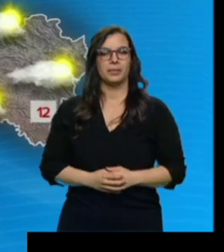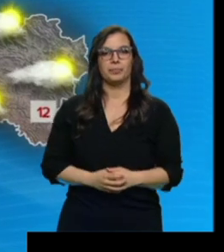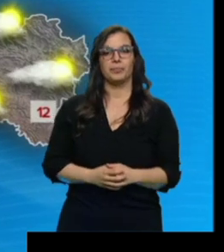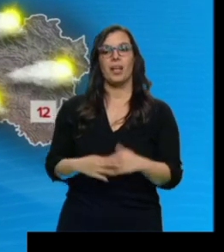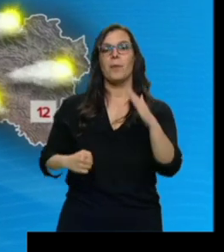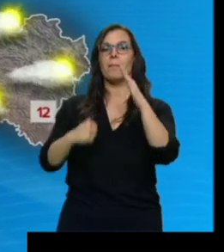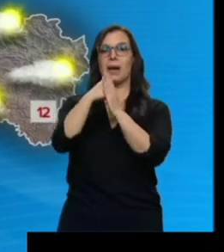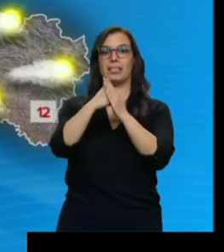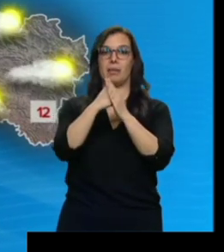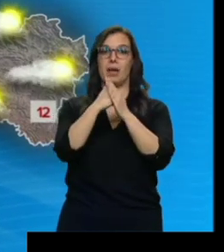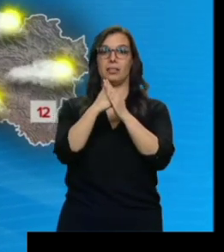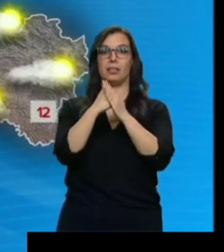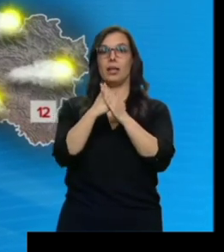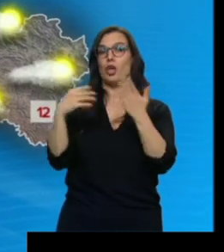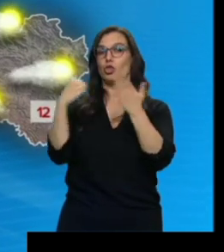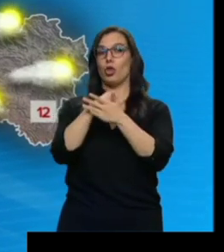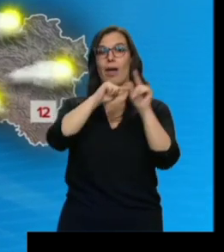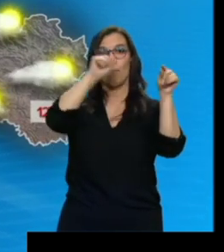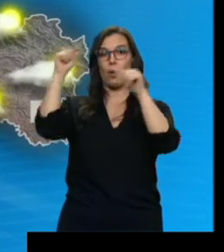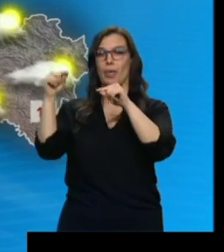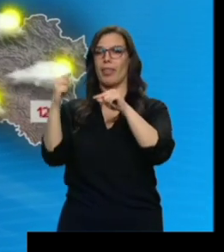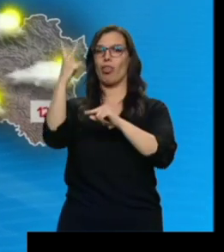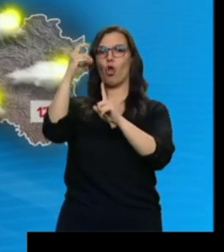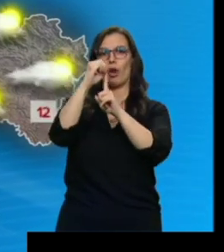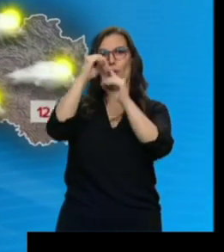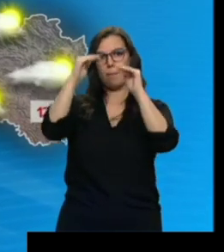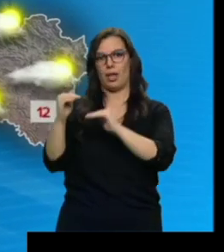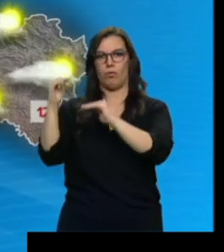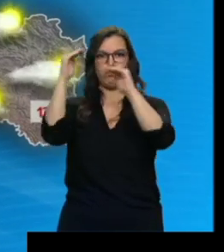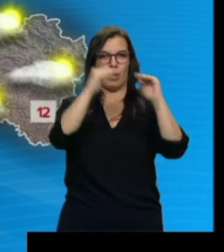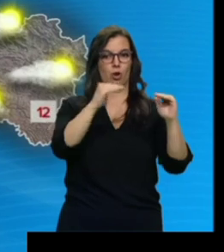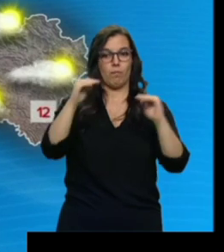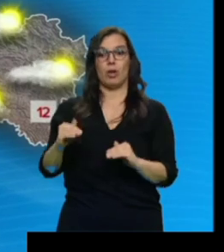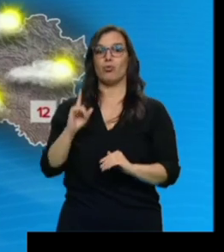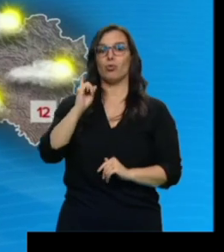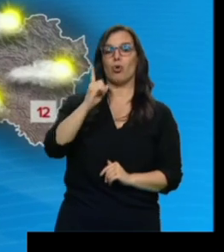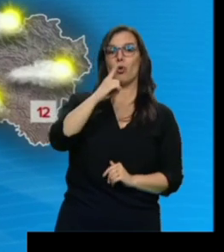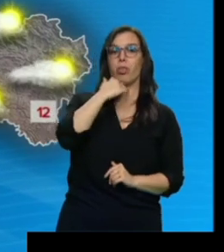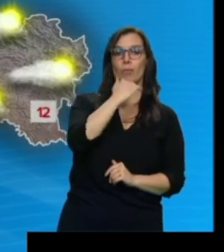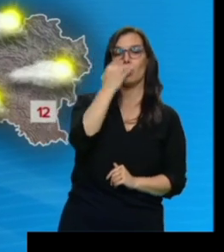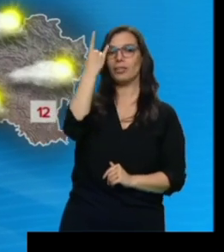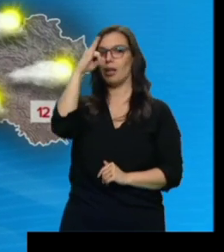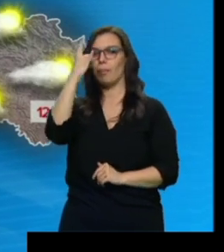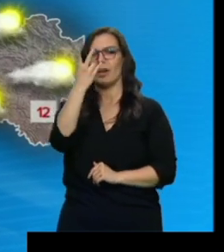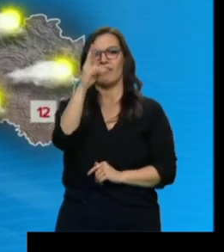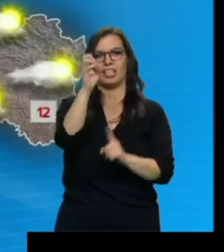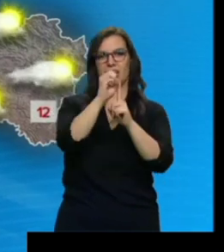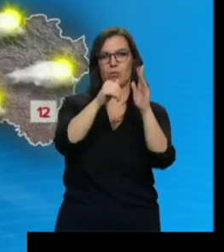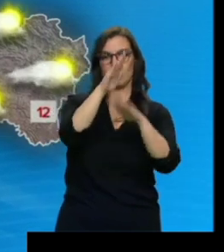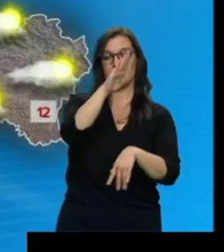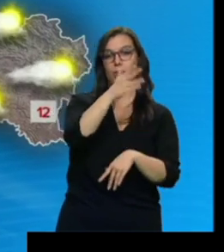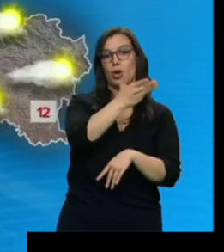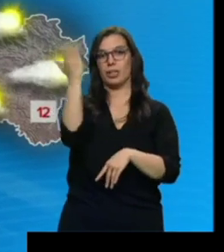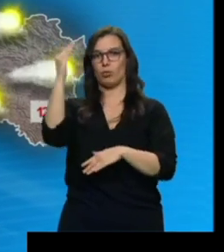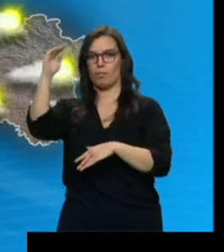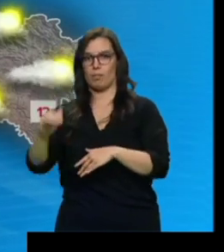las máximas en todas las provincias... ...y solo en Zamora y Salamanca superarán los 20 grados. En el resto, los valores serán